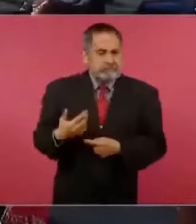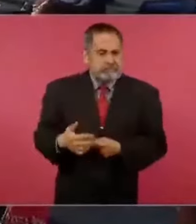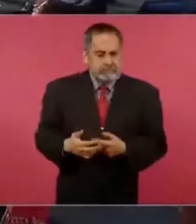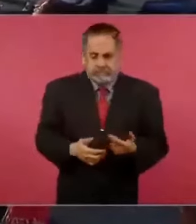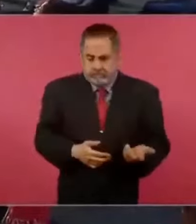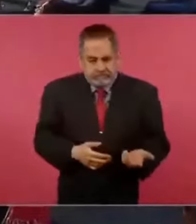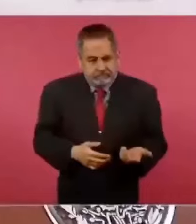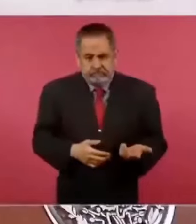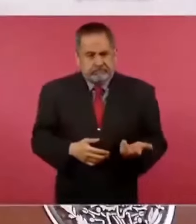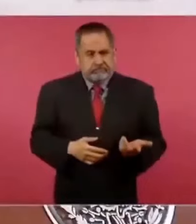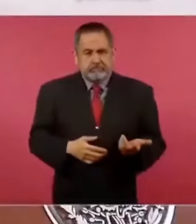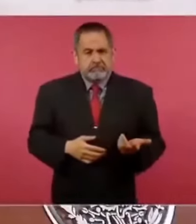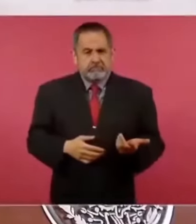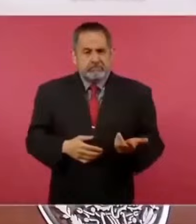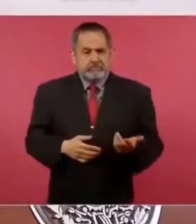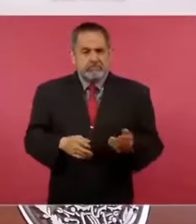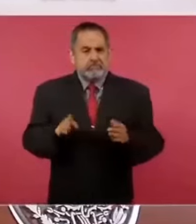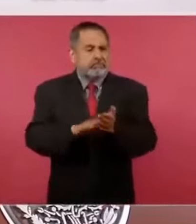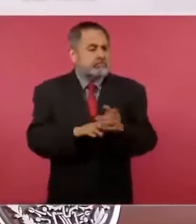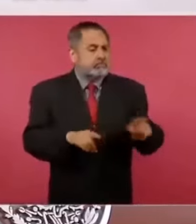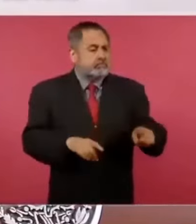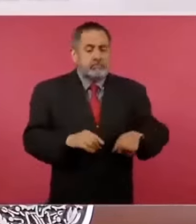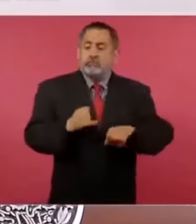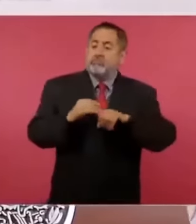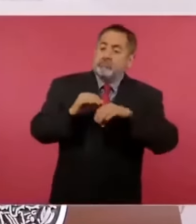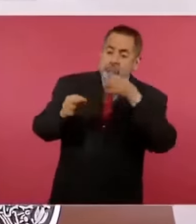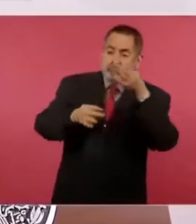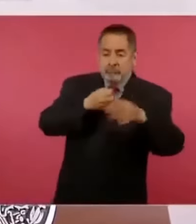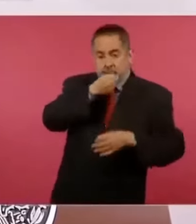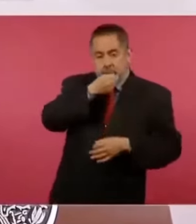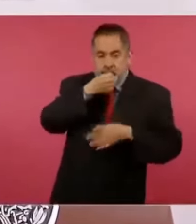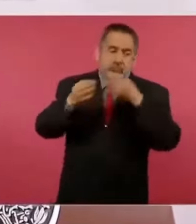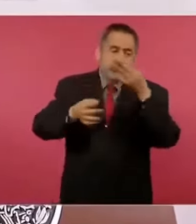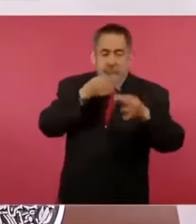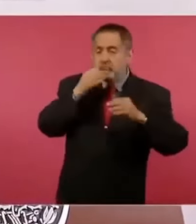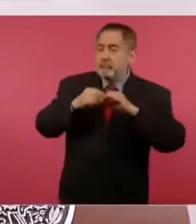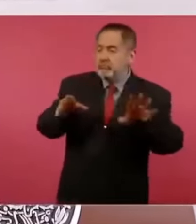función de informar, que es una función pública.